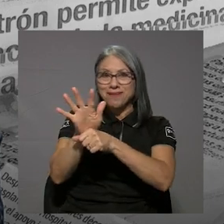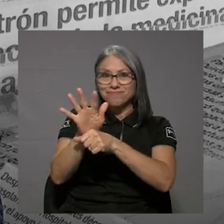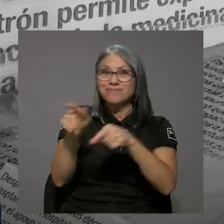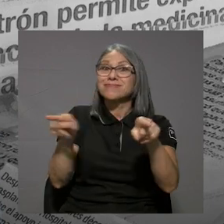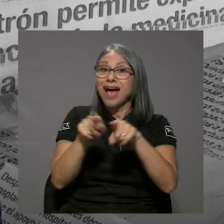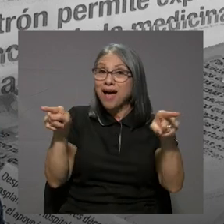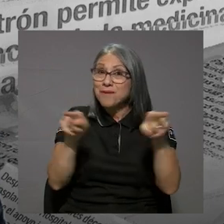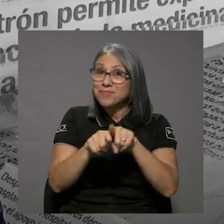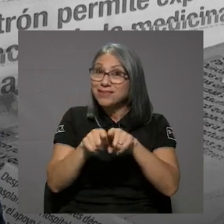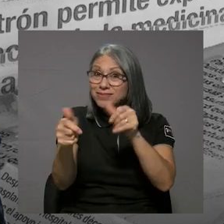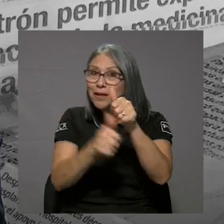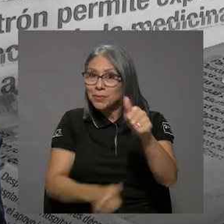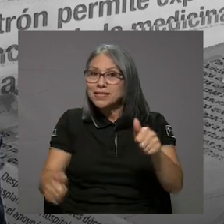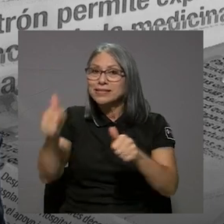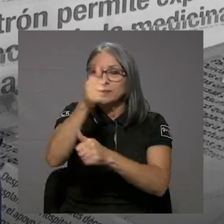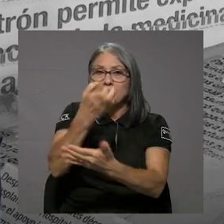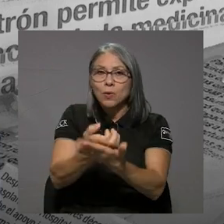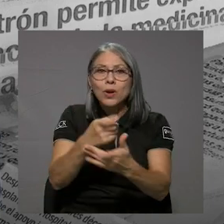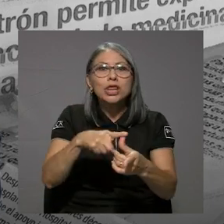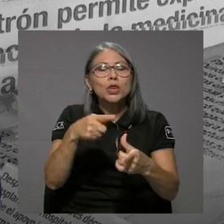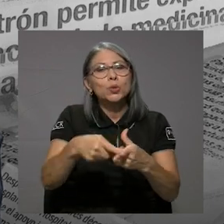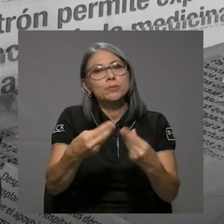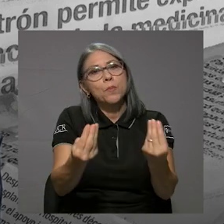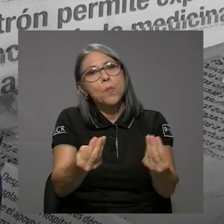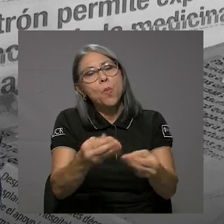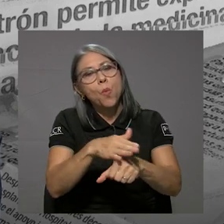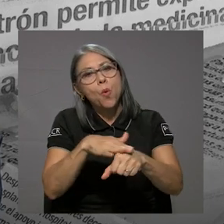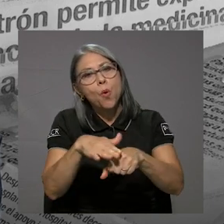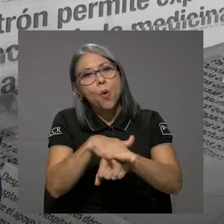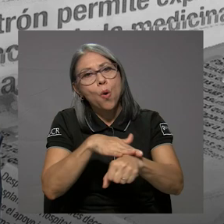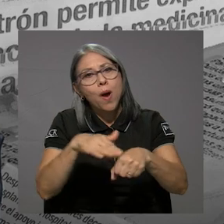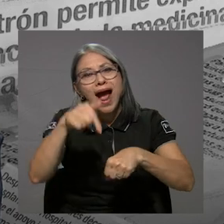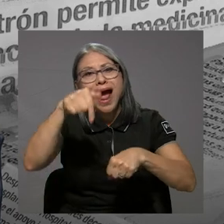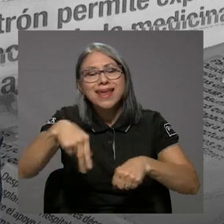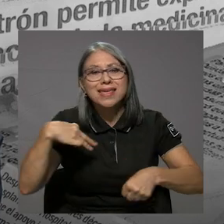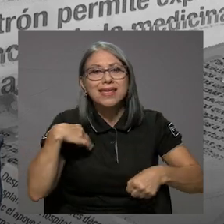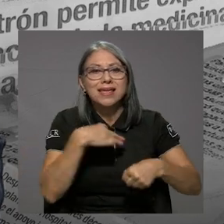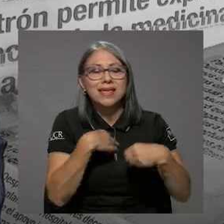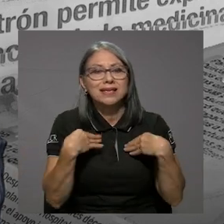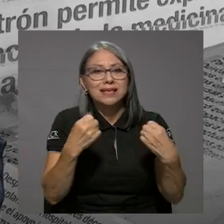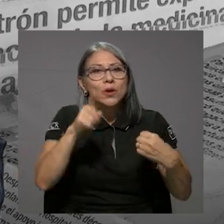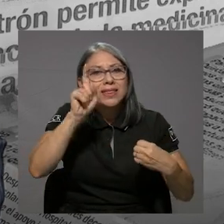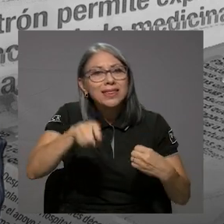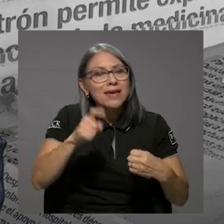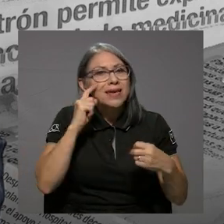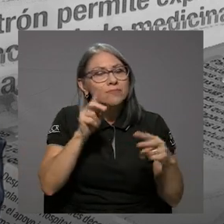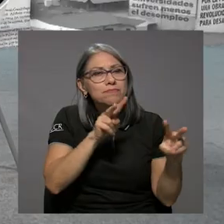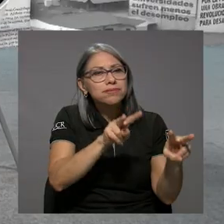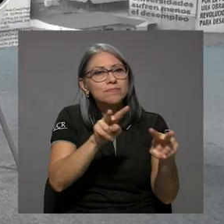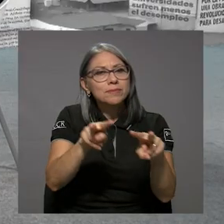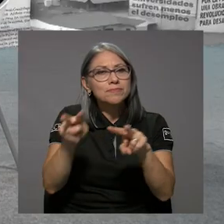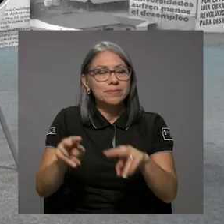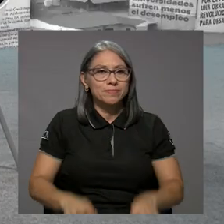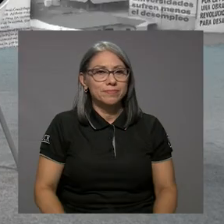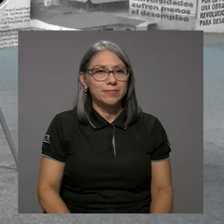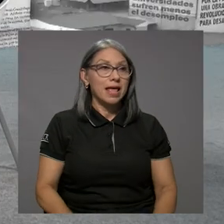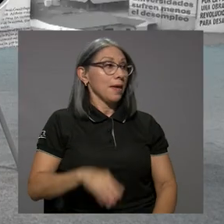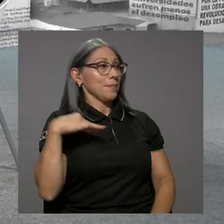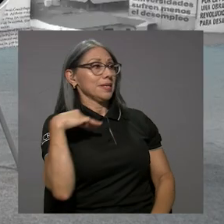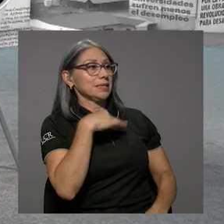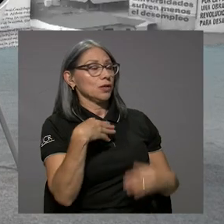Entonces, por favor, aquí salud tiene que ponerse vigilante de ello. ¿Necesita salud más